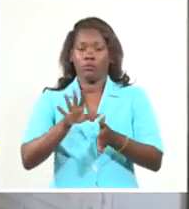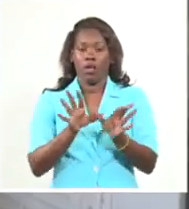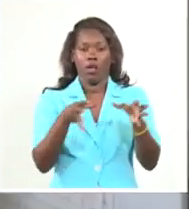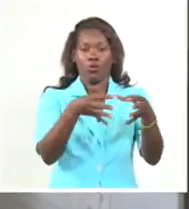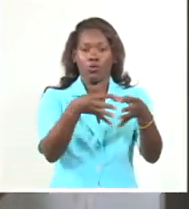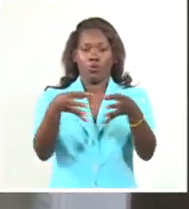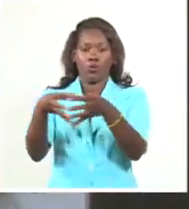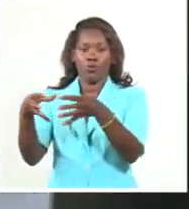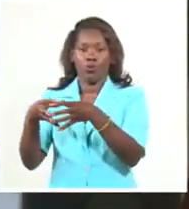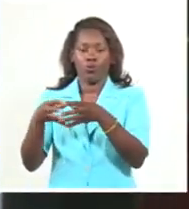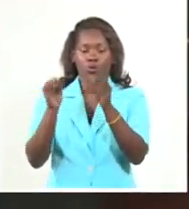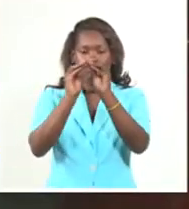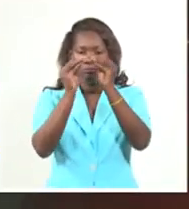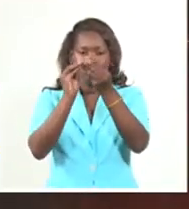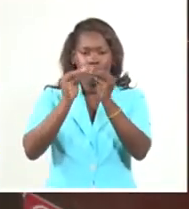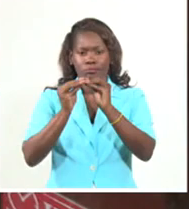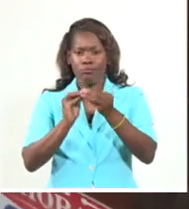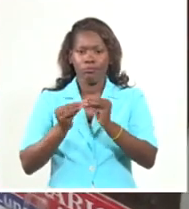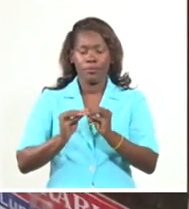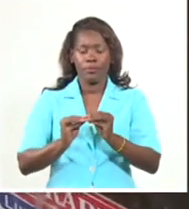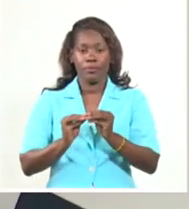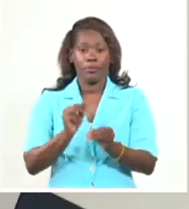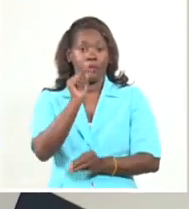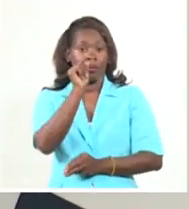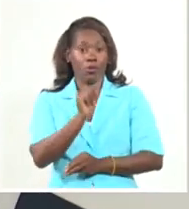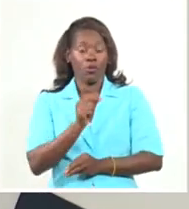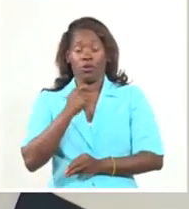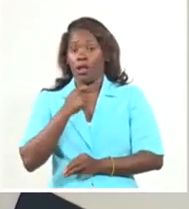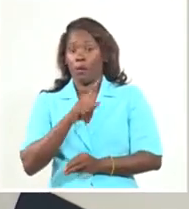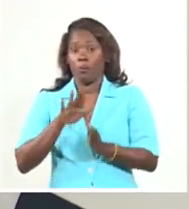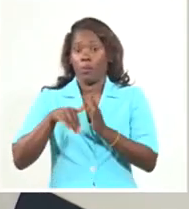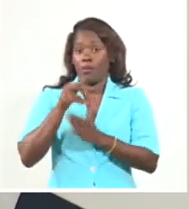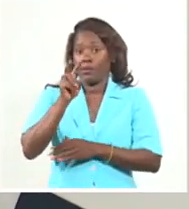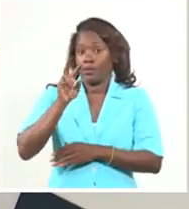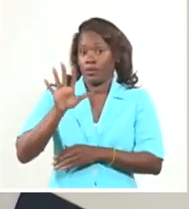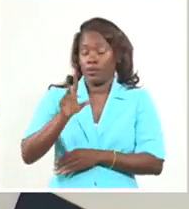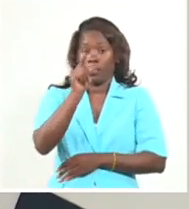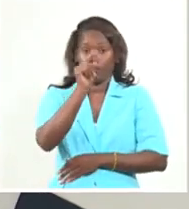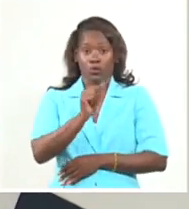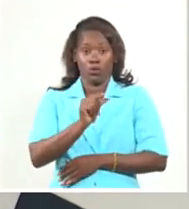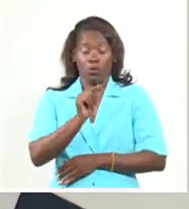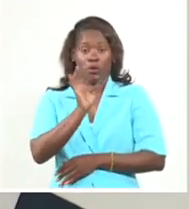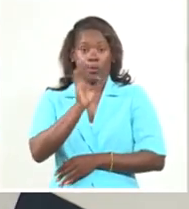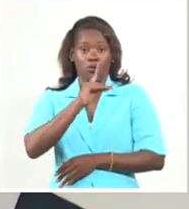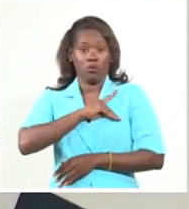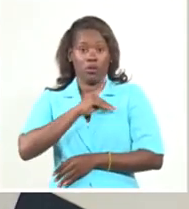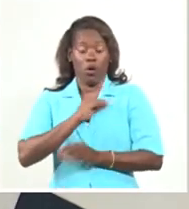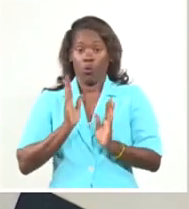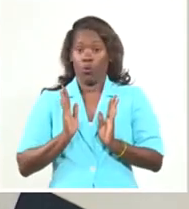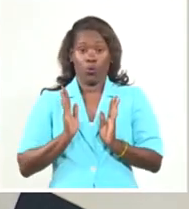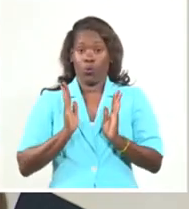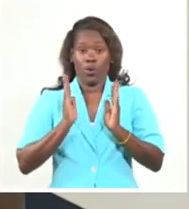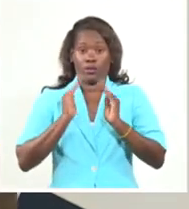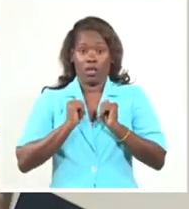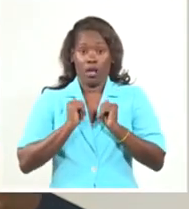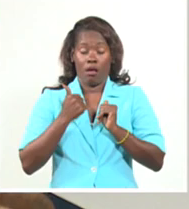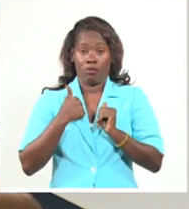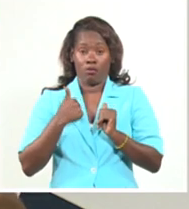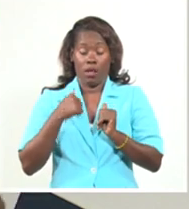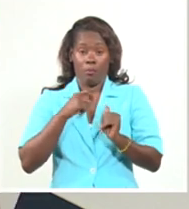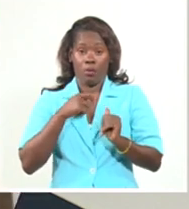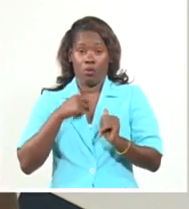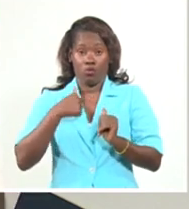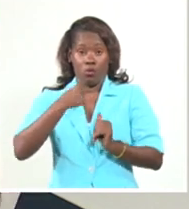detalles. El elector que ese día, el día de la votación, el día 25, no se encuentre en su lugar de residencia por una